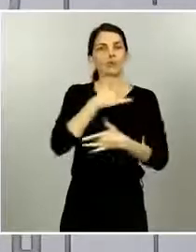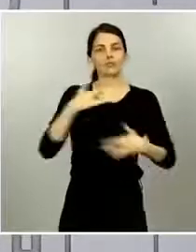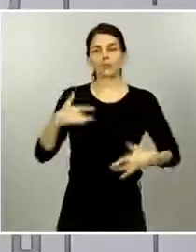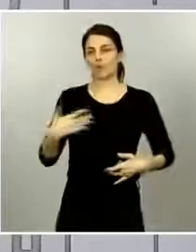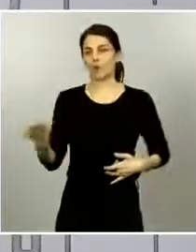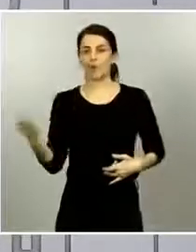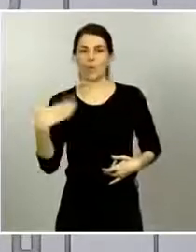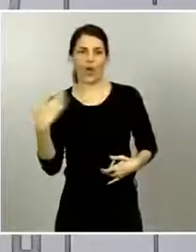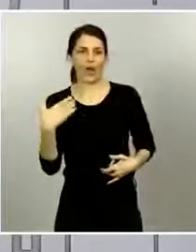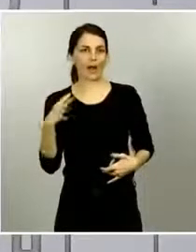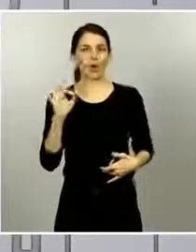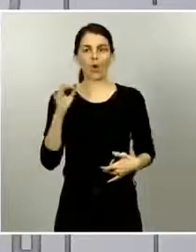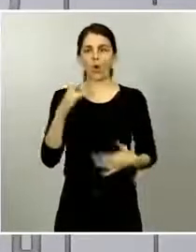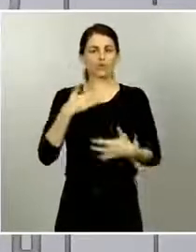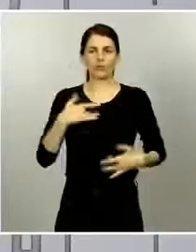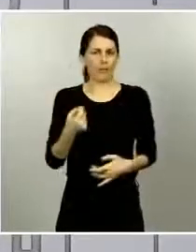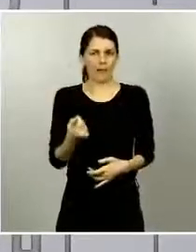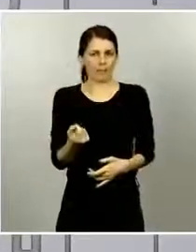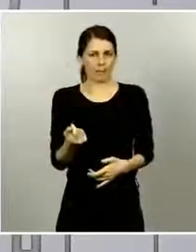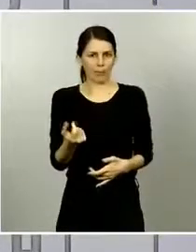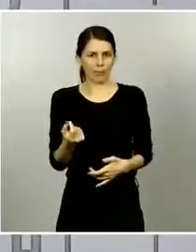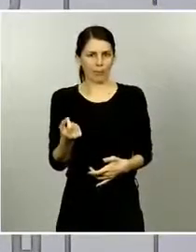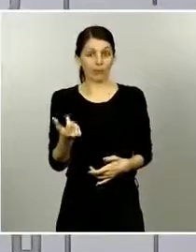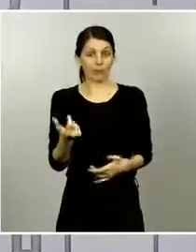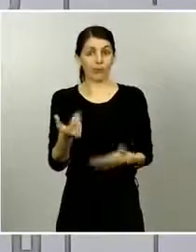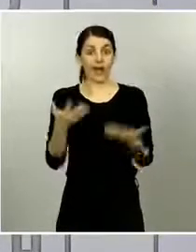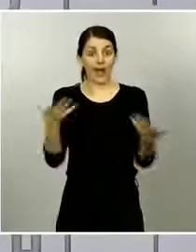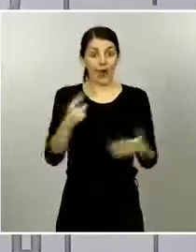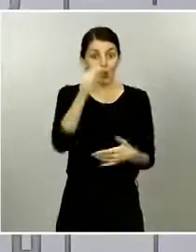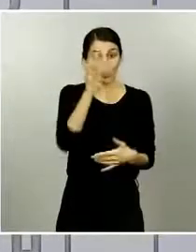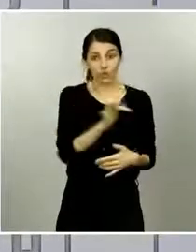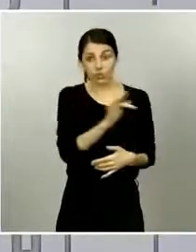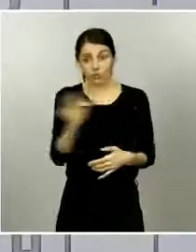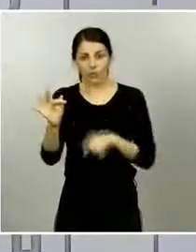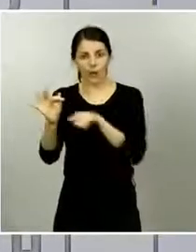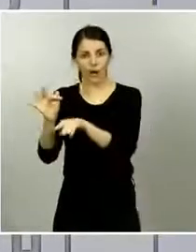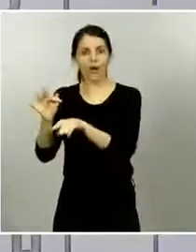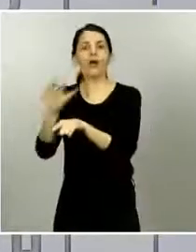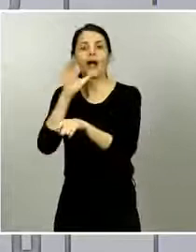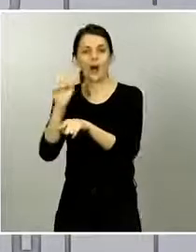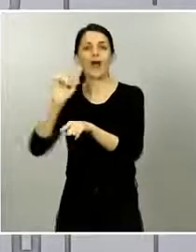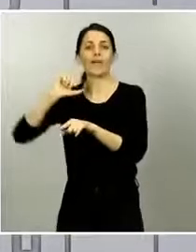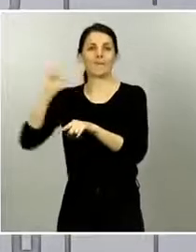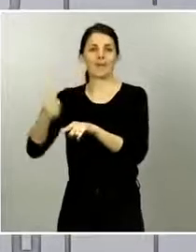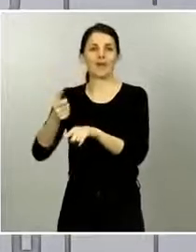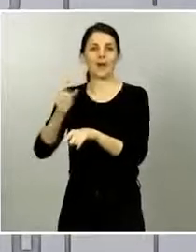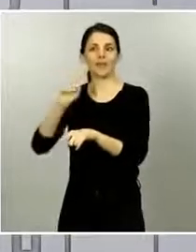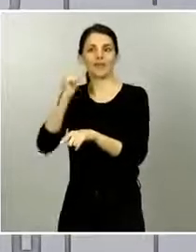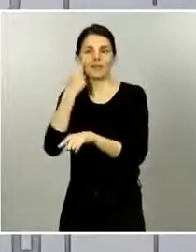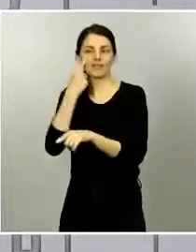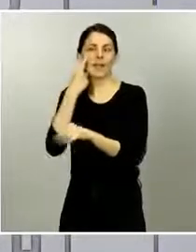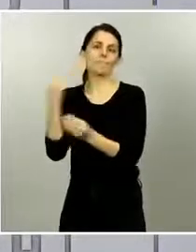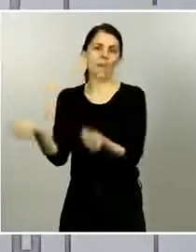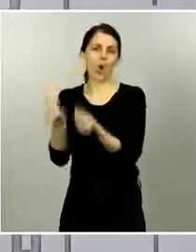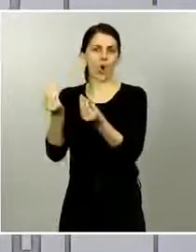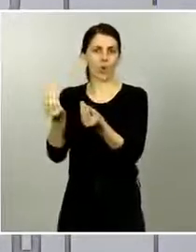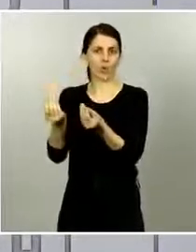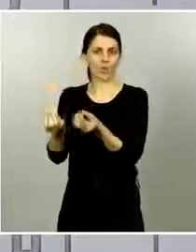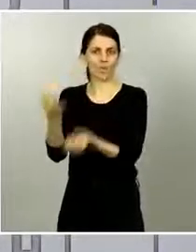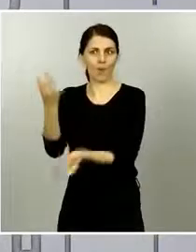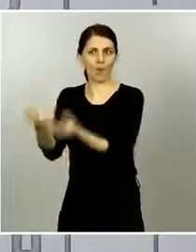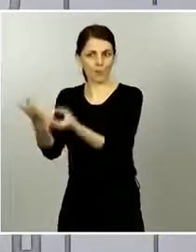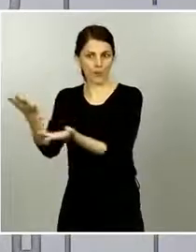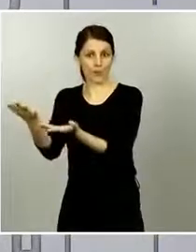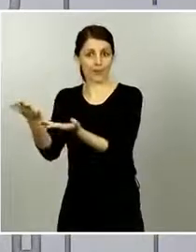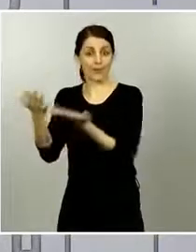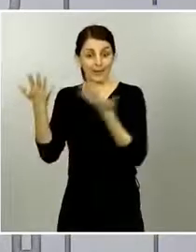muy leves o asintomáticos o oligosintomáticos con muy poquitos síntomas todos estos casos